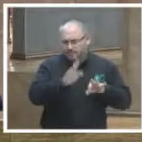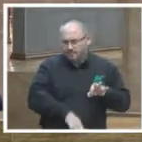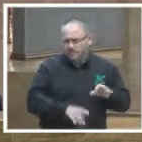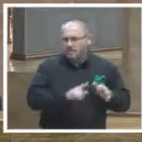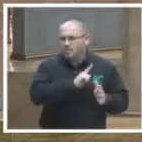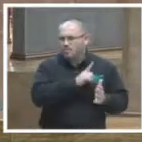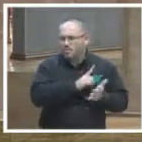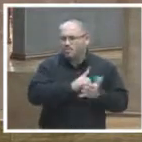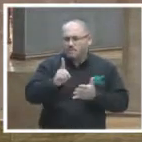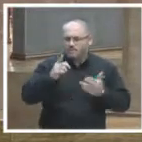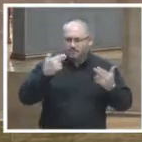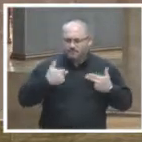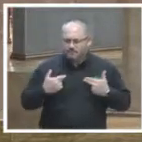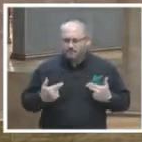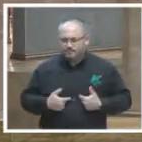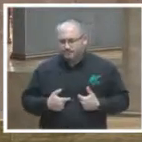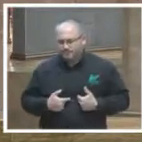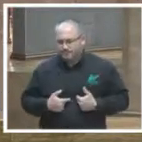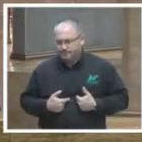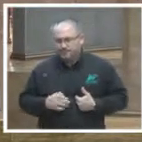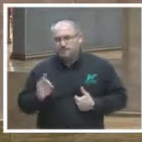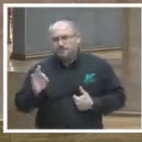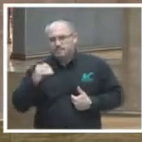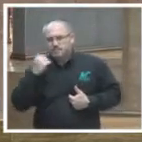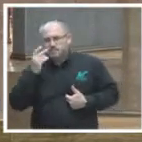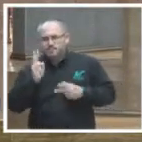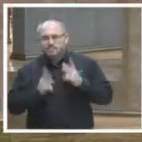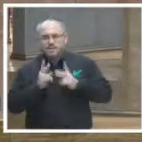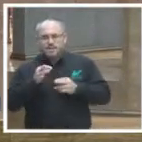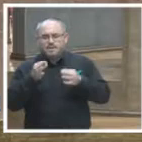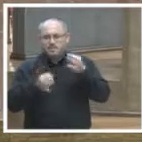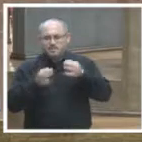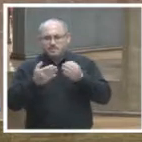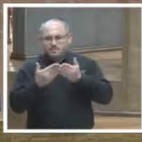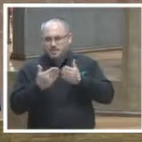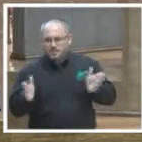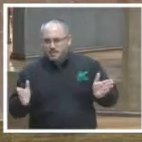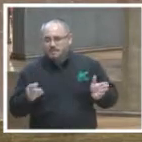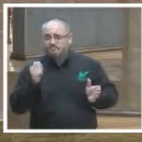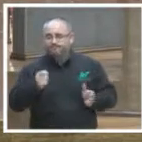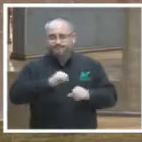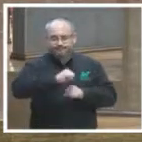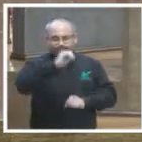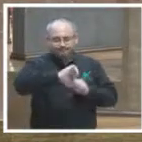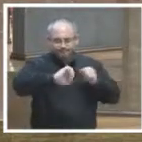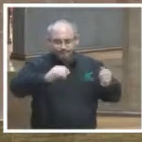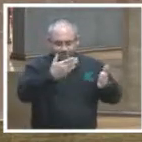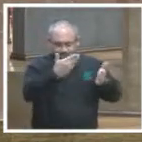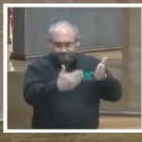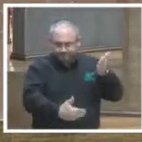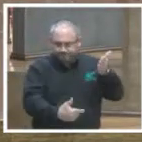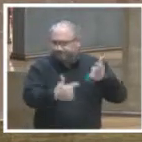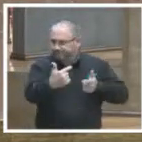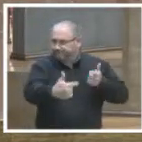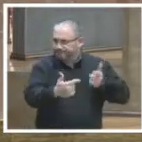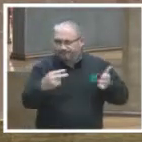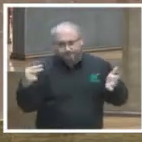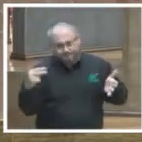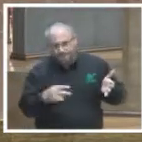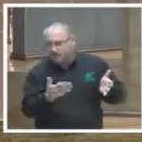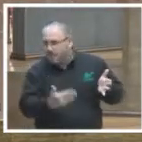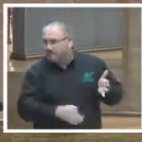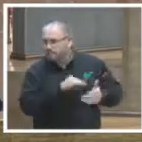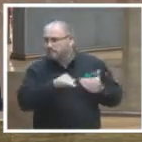derechos humanos. Hablar de justicia abierta es hablar de transparencia, de las actividades y decisiones de los órganos